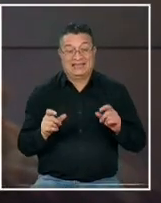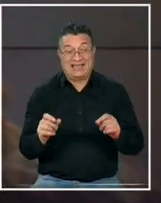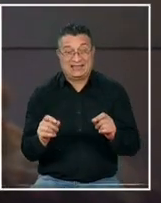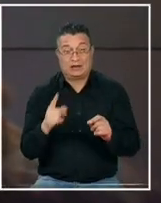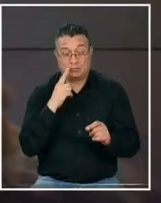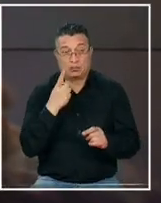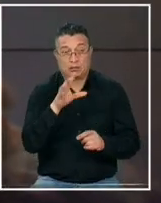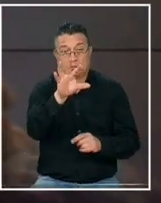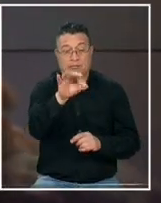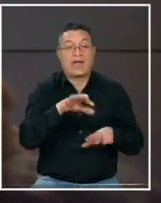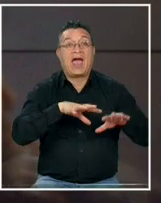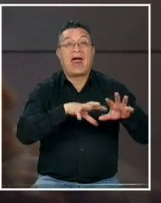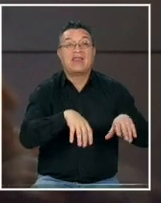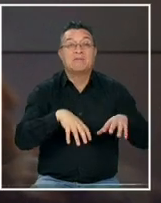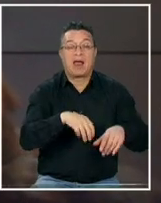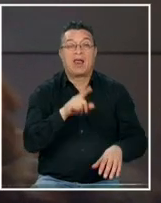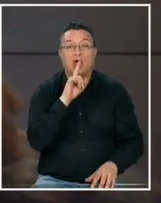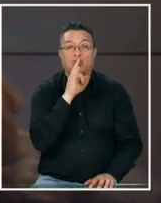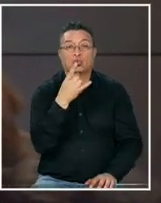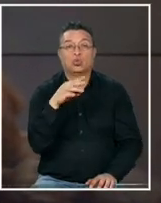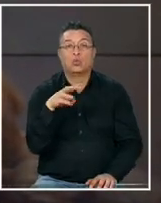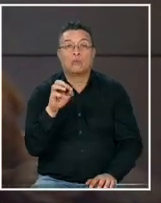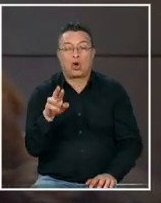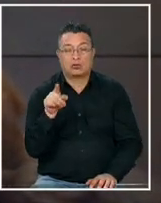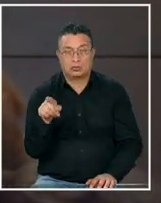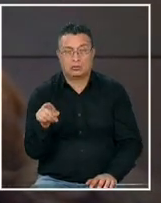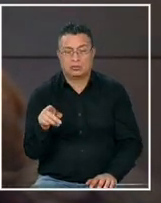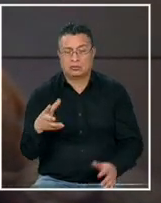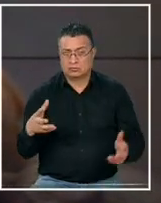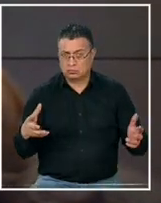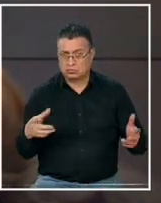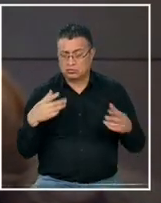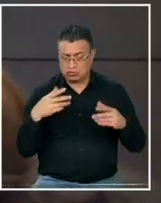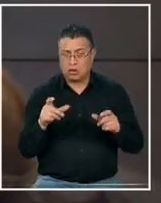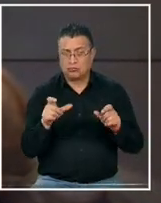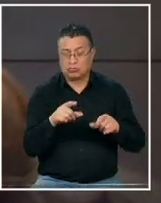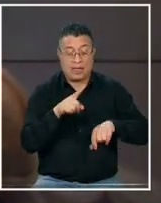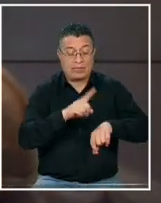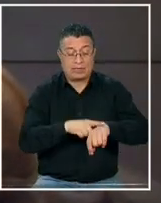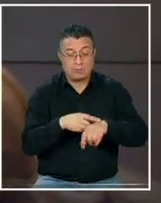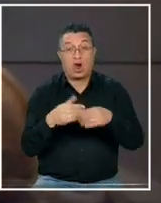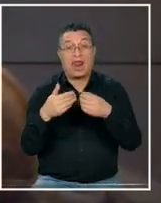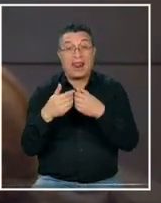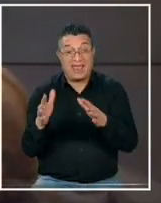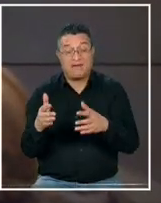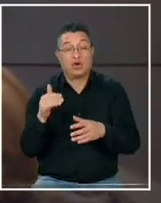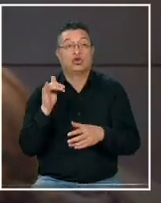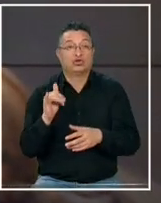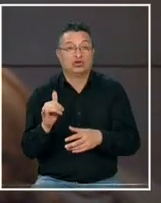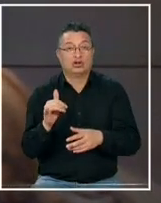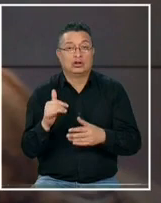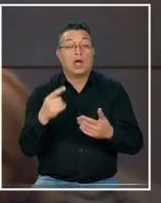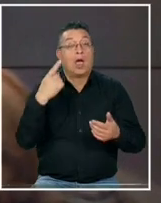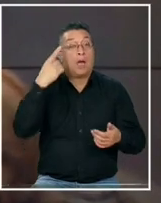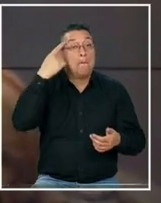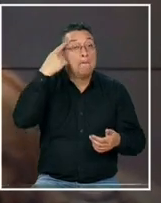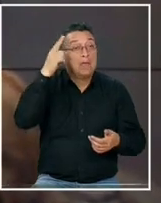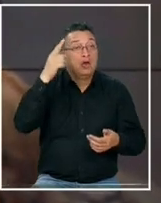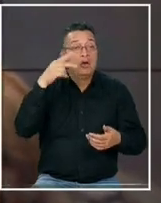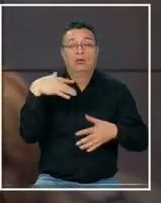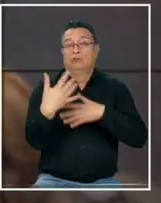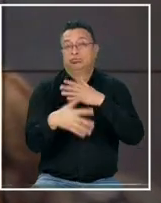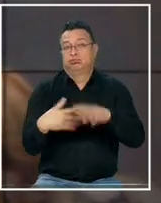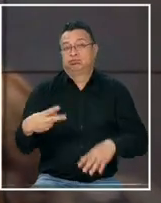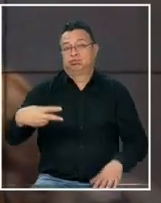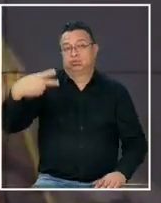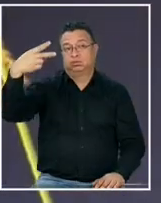ese centro a una mascota con un tumor aunque se aclaró que realizaron el tratamiento en su tiempo libre se ha generado por supuesto una polémica mire